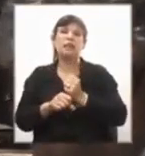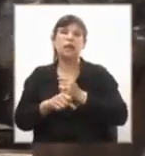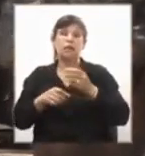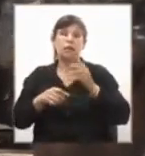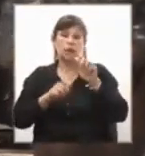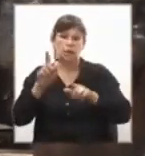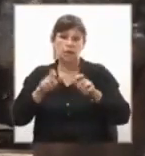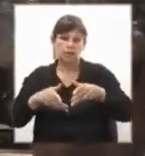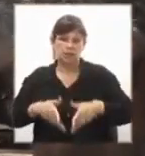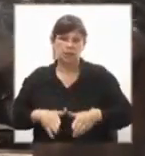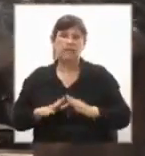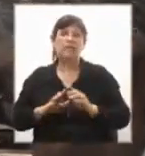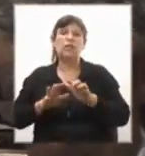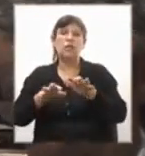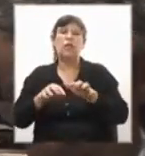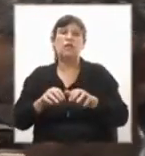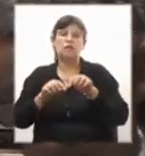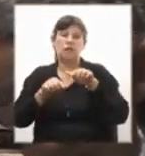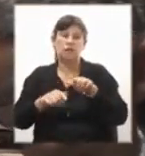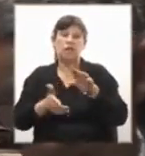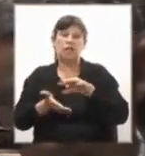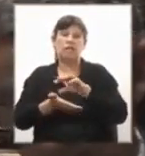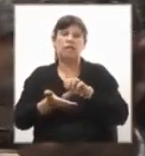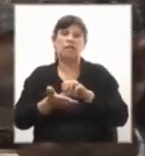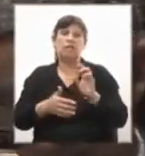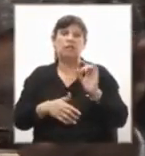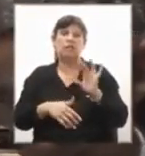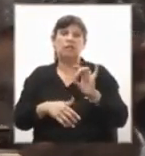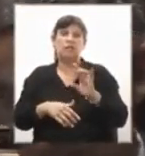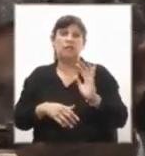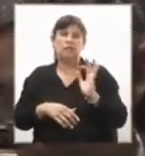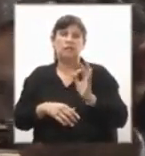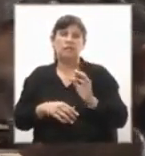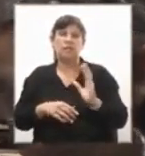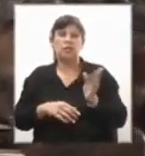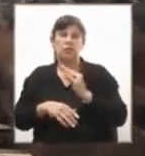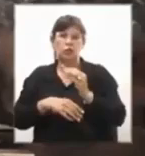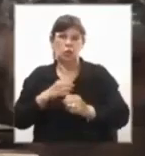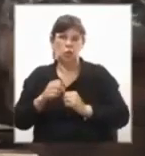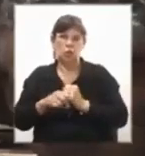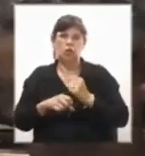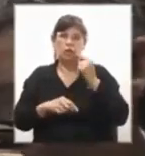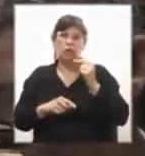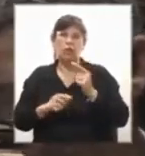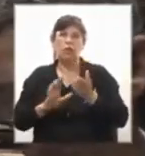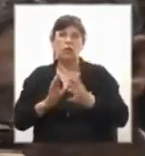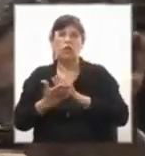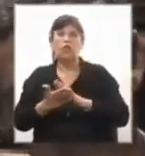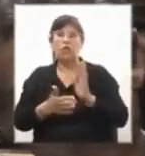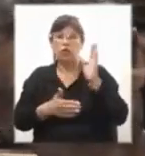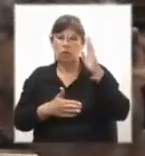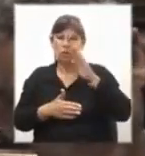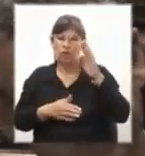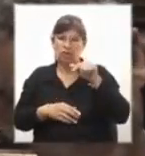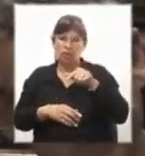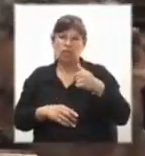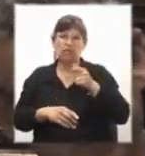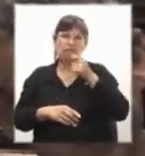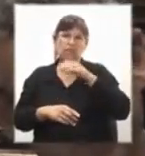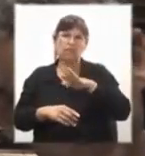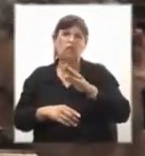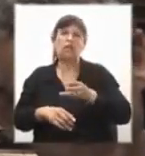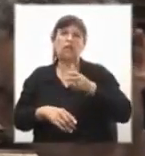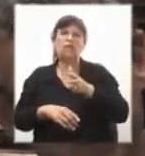nacidos y radicados en Cardona el 15 de octubre de cada año, de forma de homenajear esta histórica